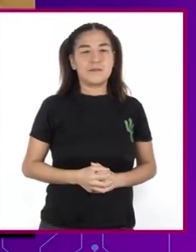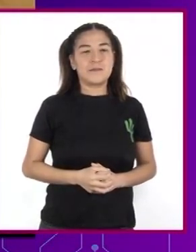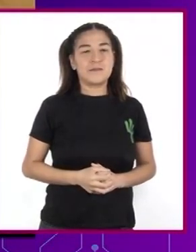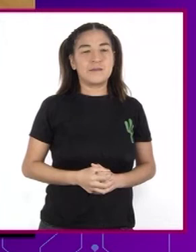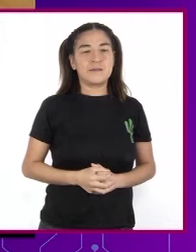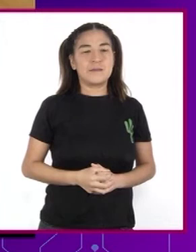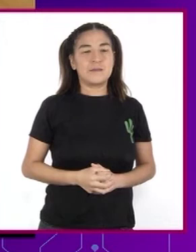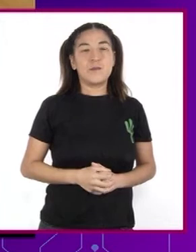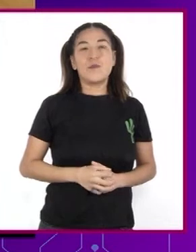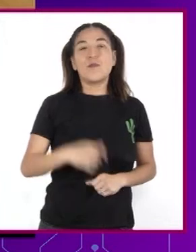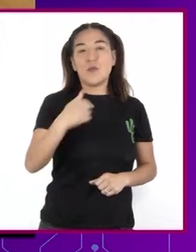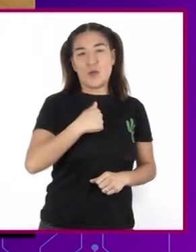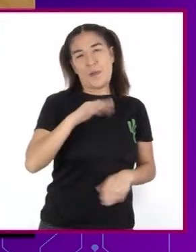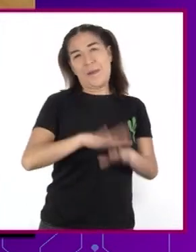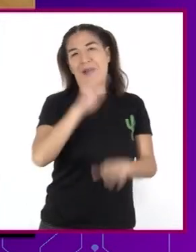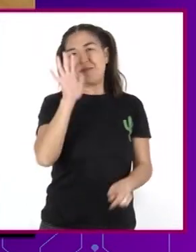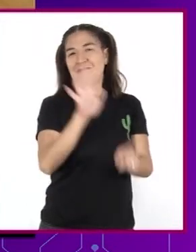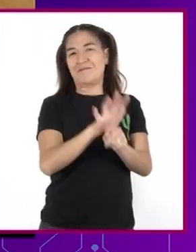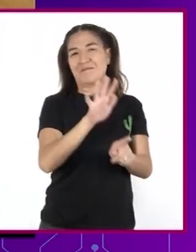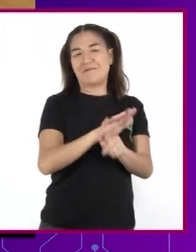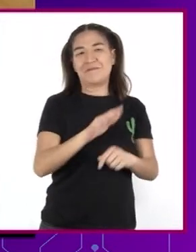Yo soy más popular